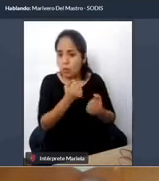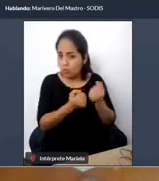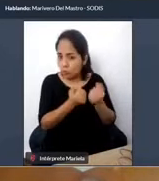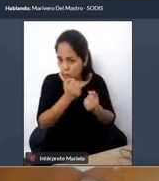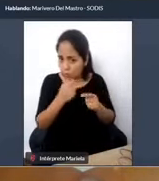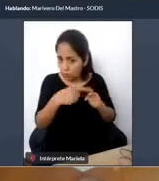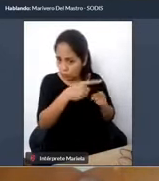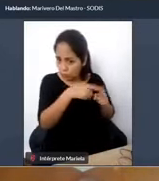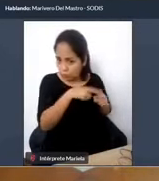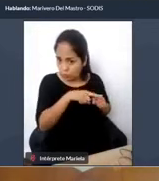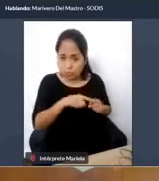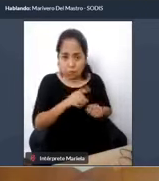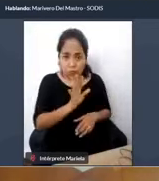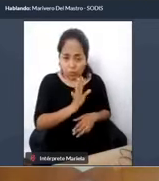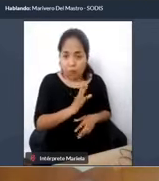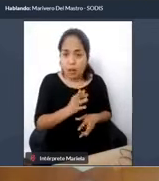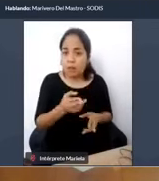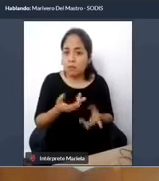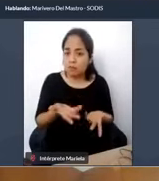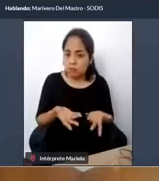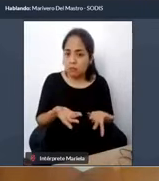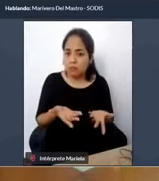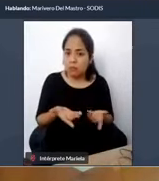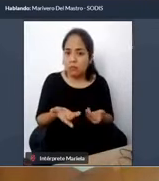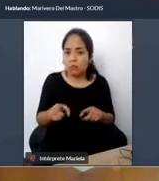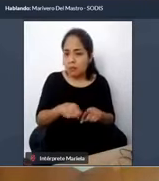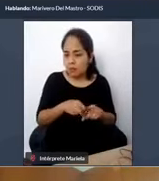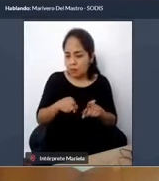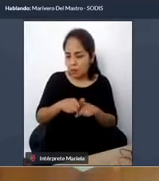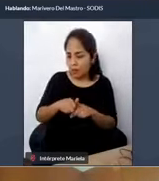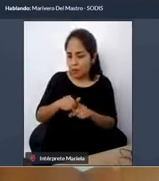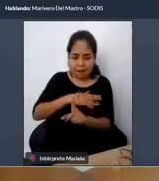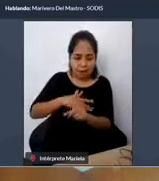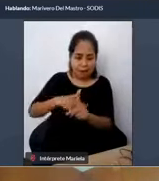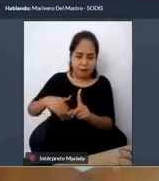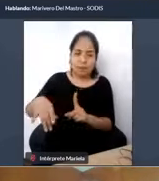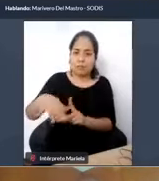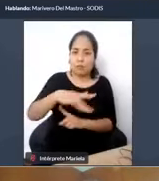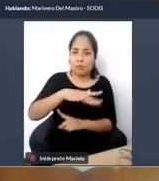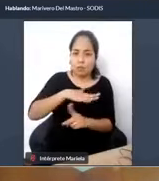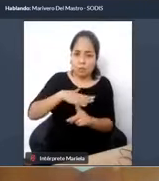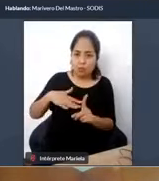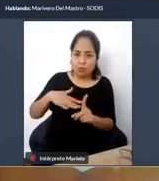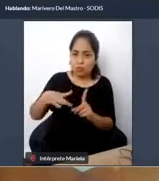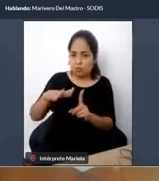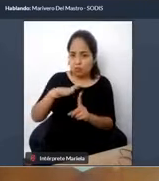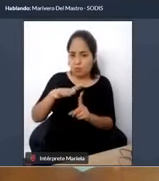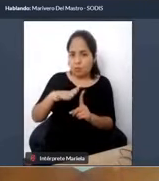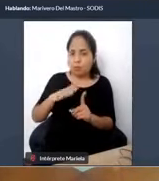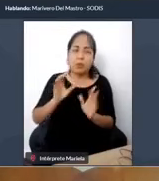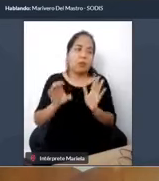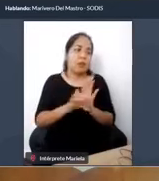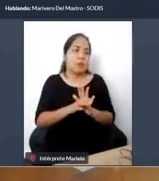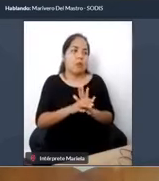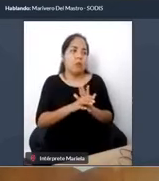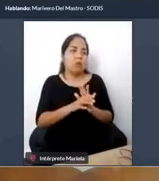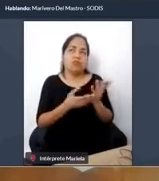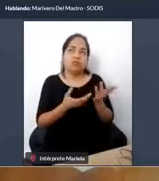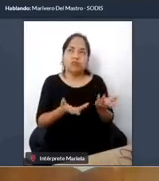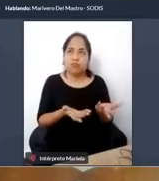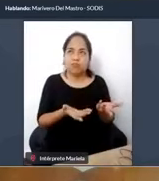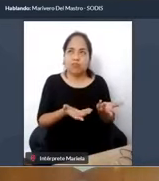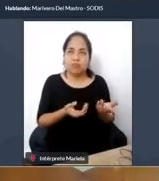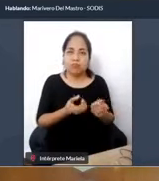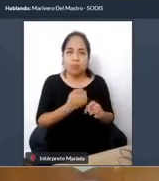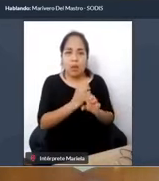sino que también involucra todo el entorno, ¿no? No me sirve de nada tener los vagones del Metro, por ejemplo, al